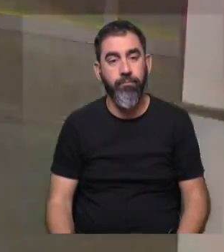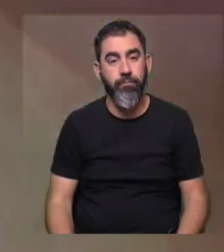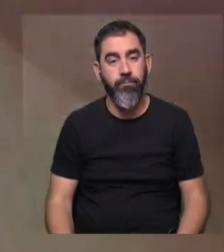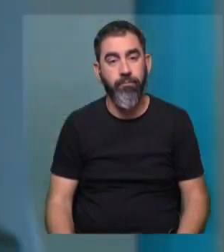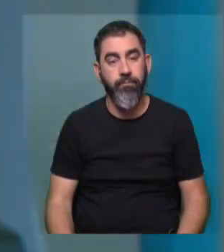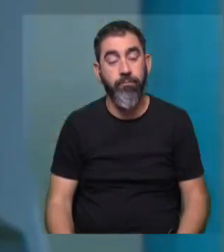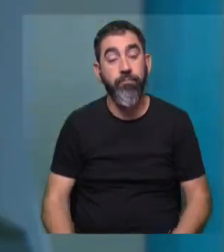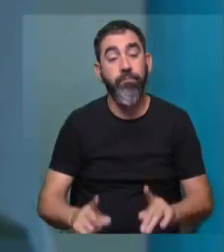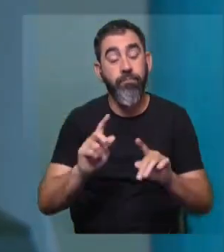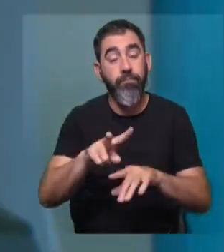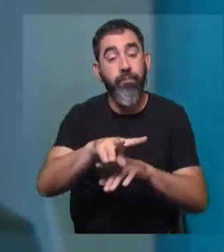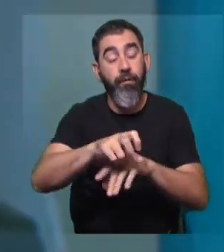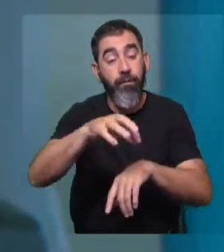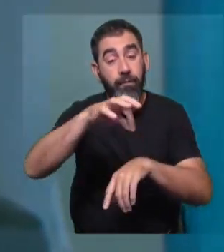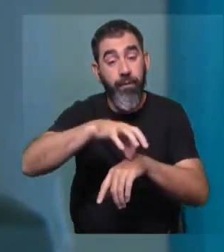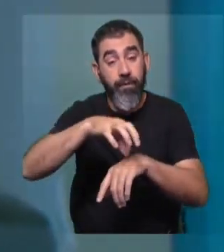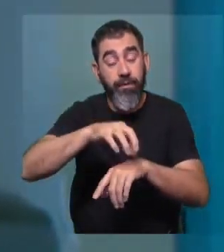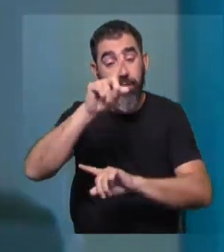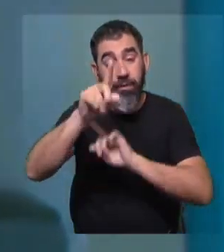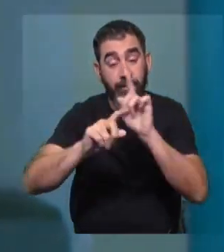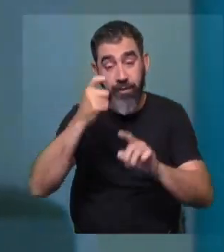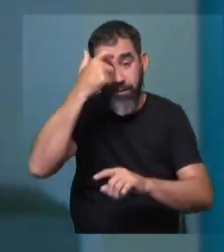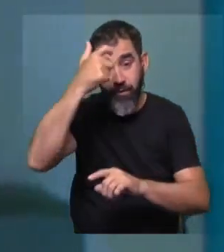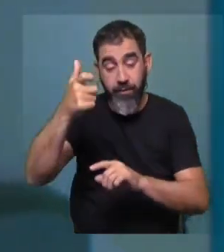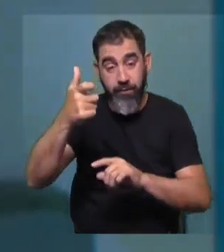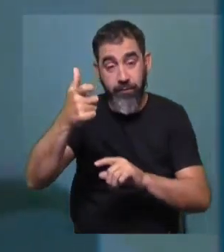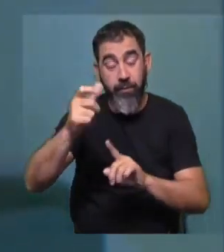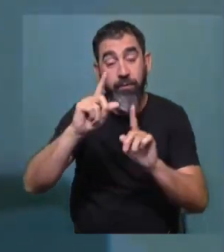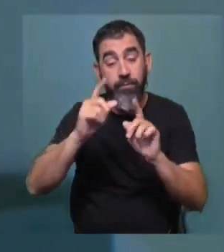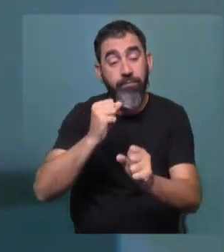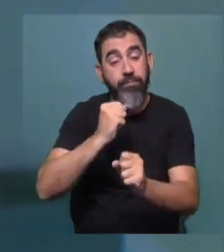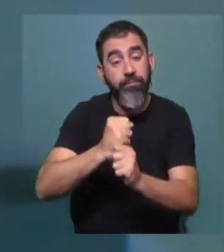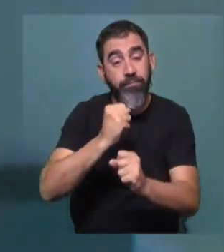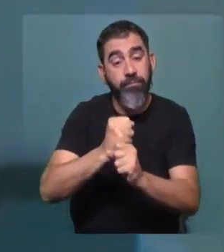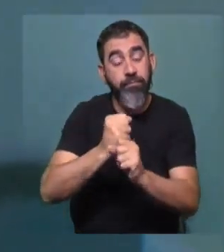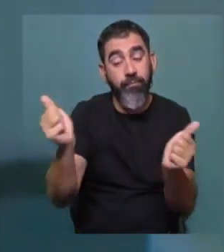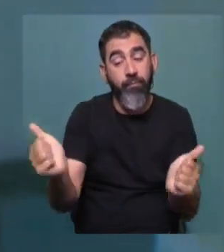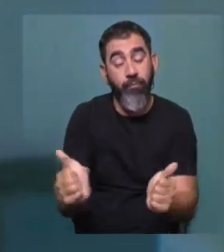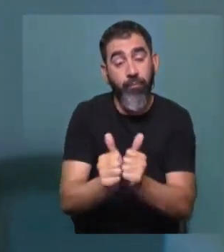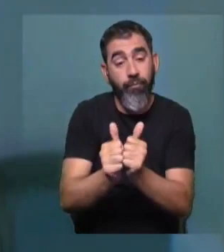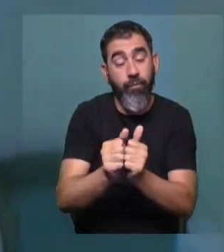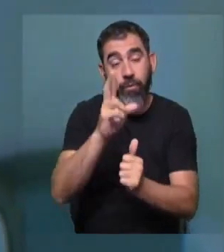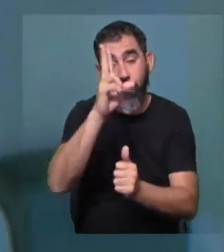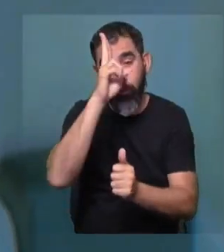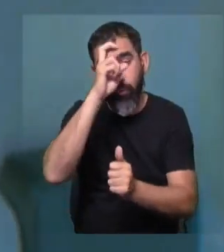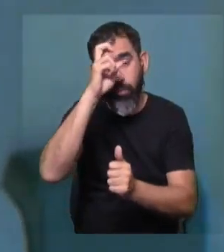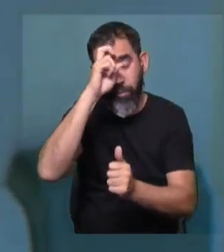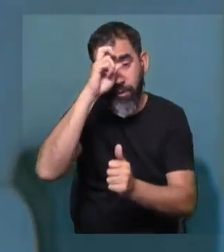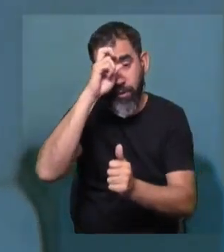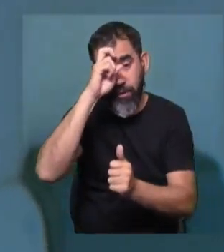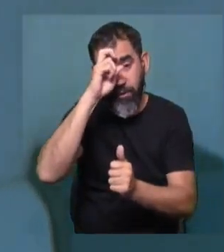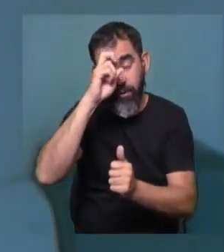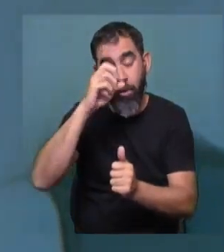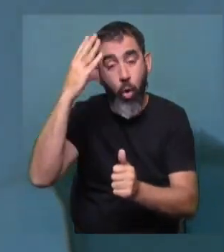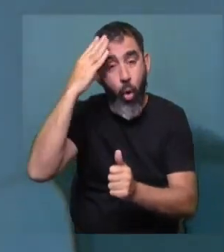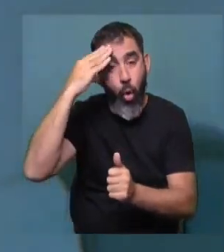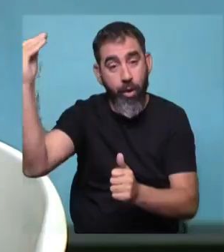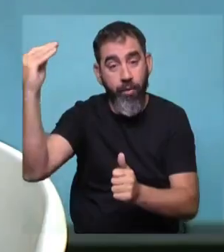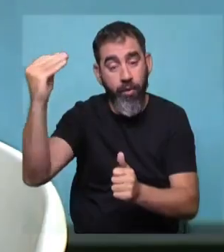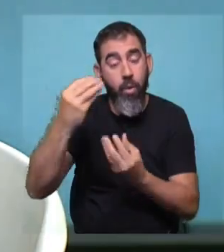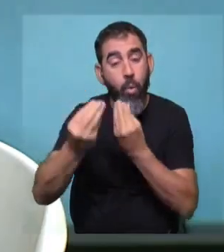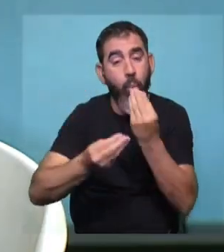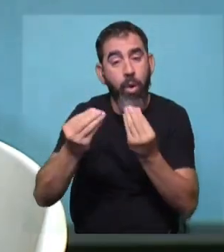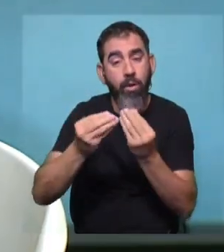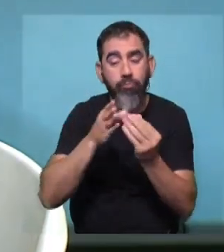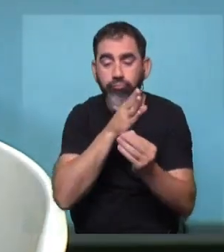la unidad física médica en la que tú estás de Facultad de Ciencias ha trabajado o trabaja en conjunto con el Hospital Radbound de Holanda. Exacto. ¿Cuáles son